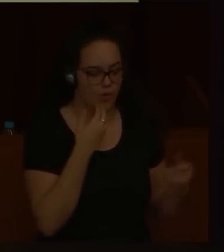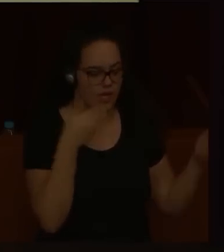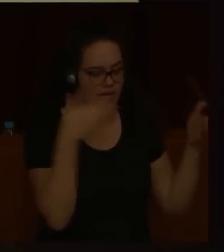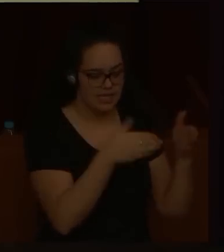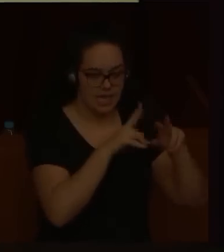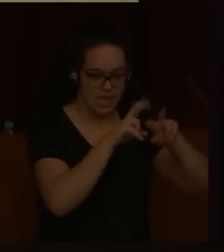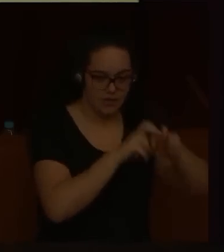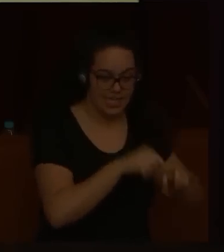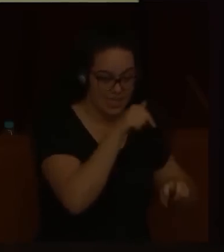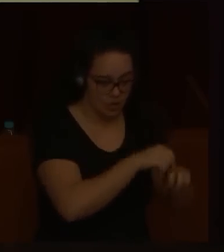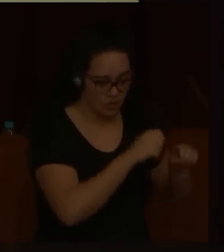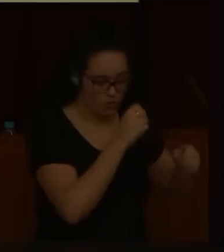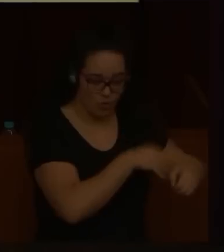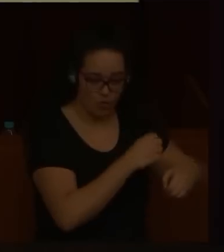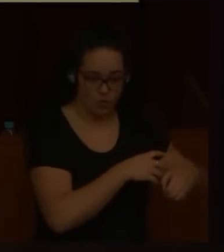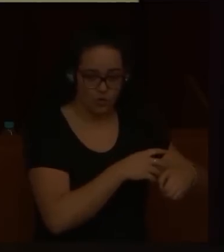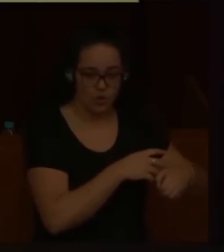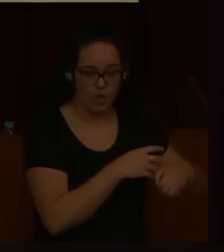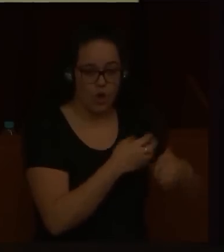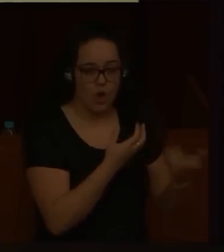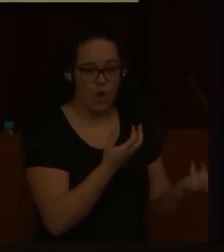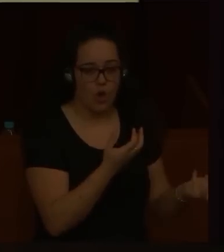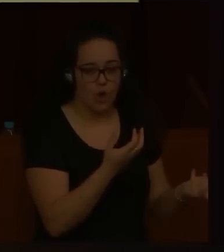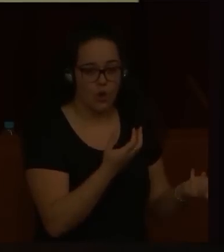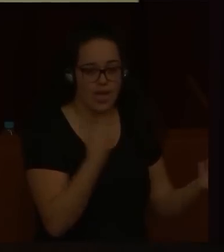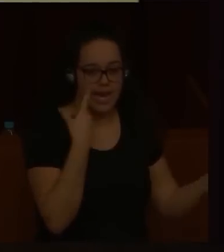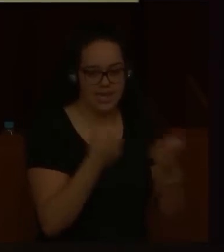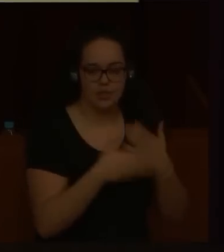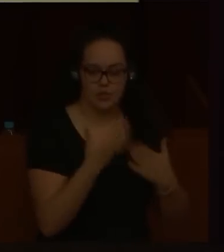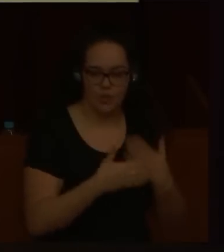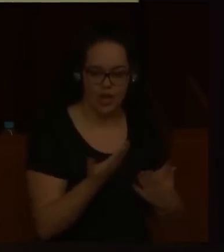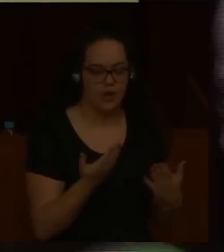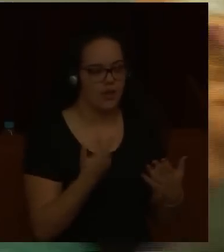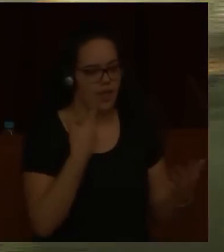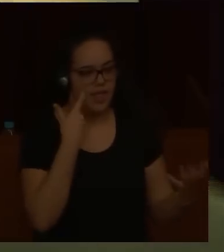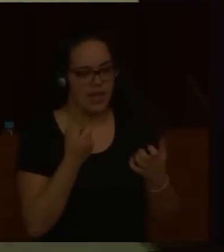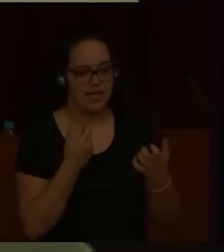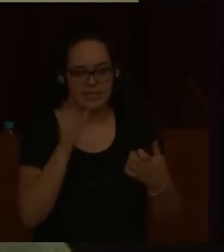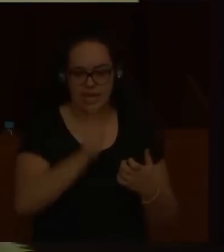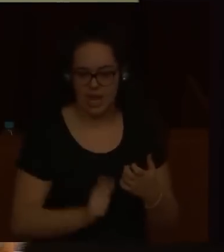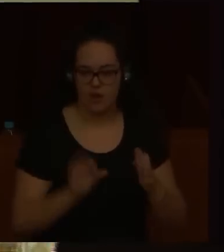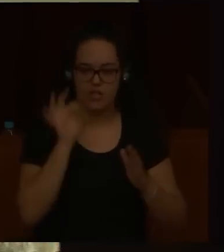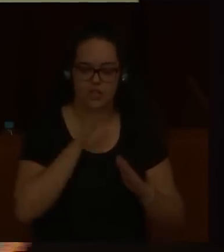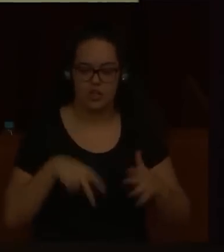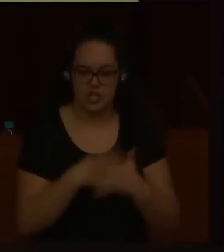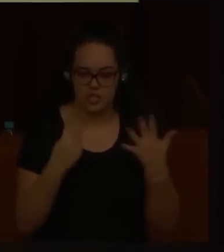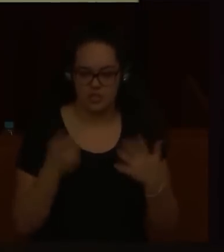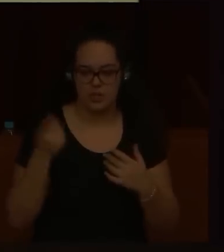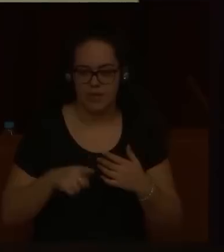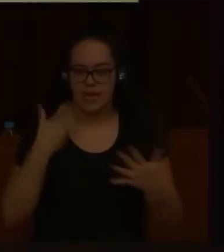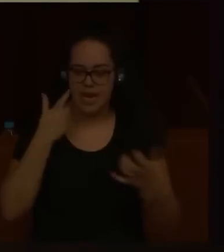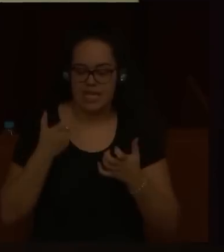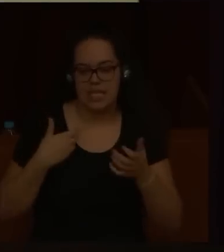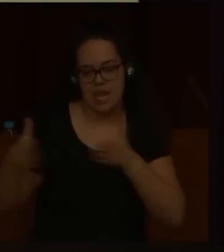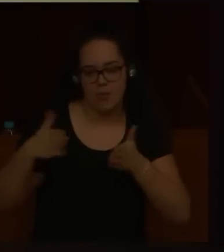precisamente esos fondos, a través del retrato real, el arte contemporáneo, el arte italiano del siglo XVII y el arte en la época de Carlos